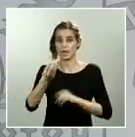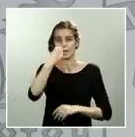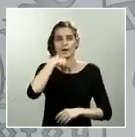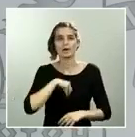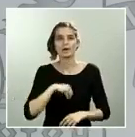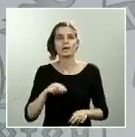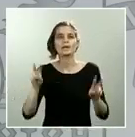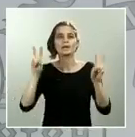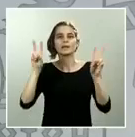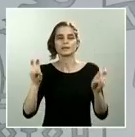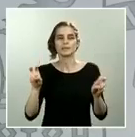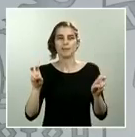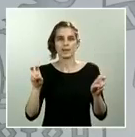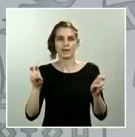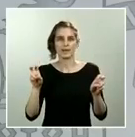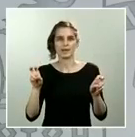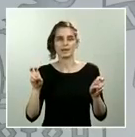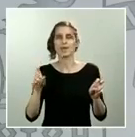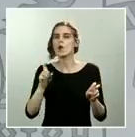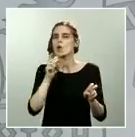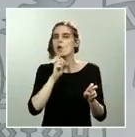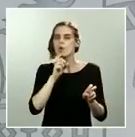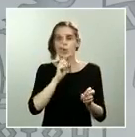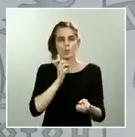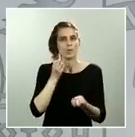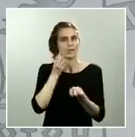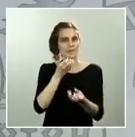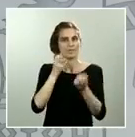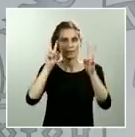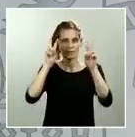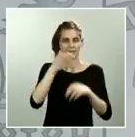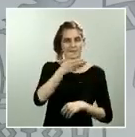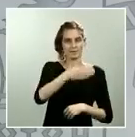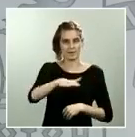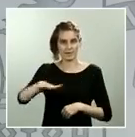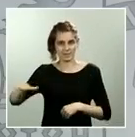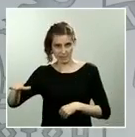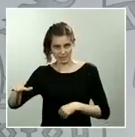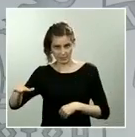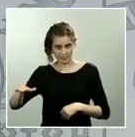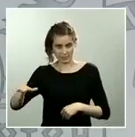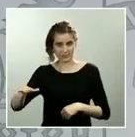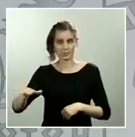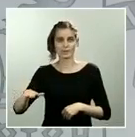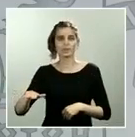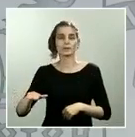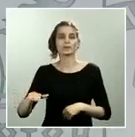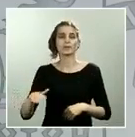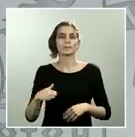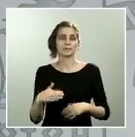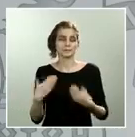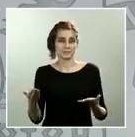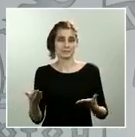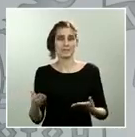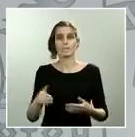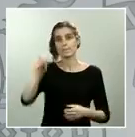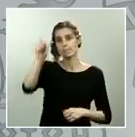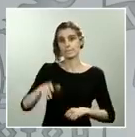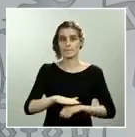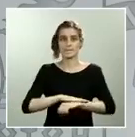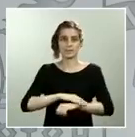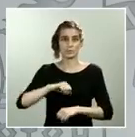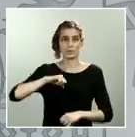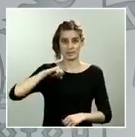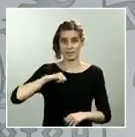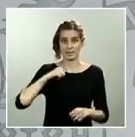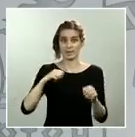información sobre los fallecimientos. Desde después de la orden que emitió el ministro Salvador Illa se está haciendo en